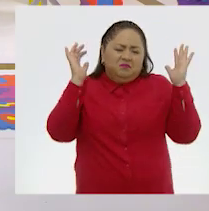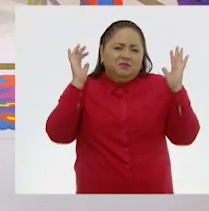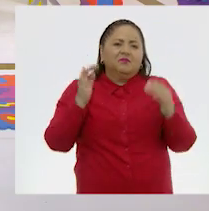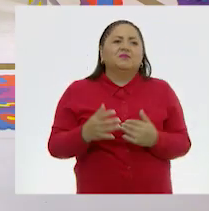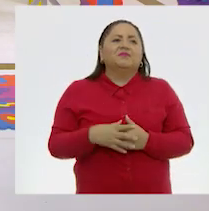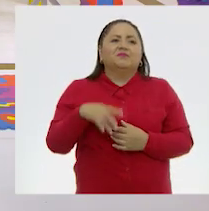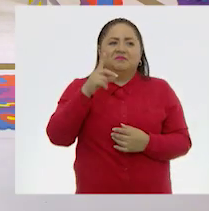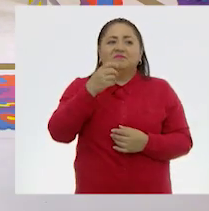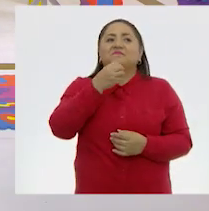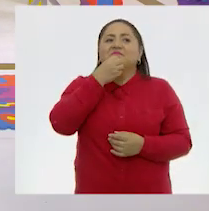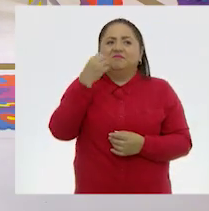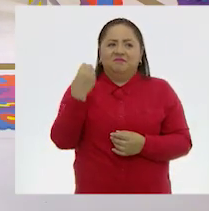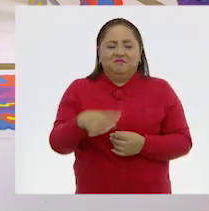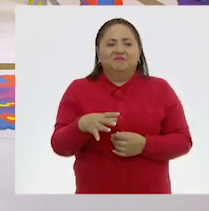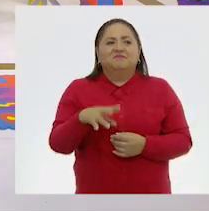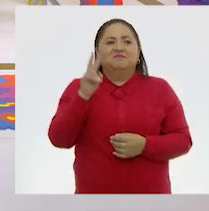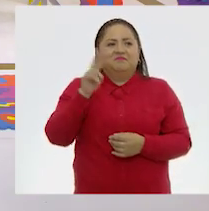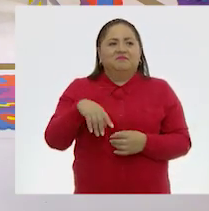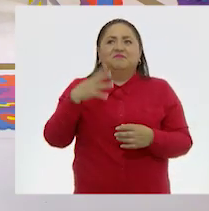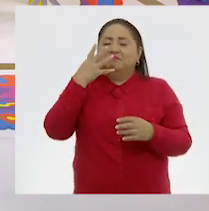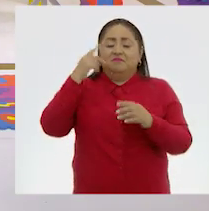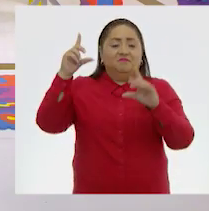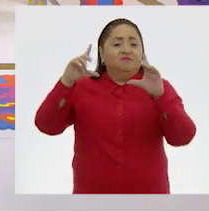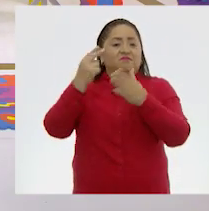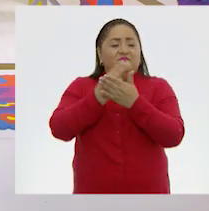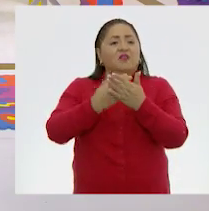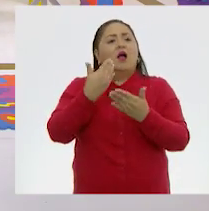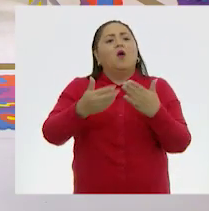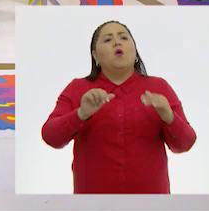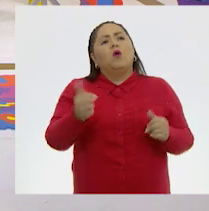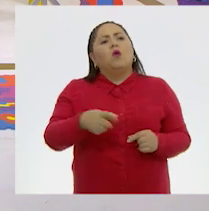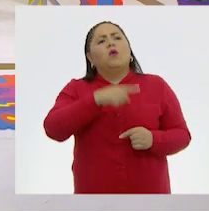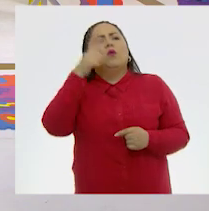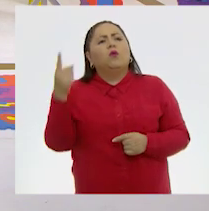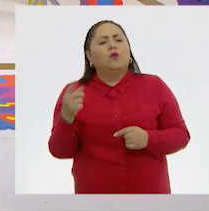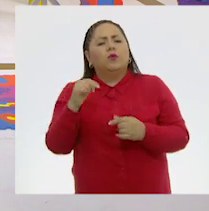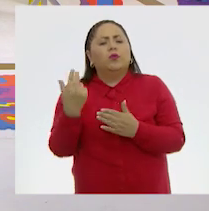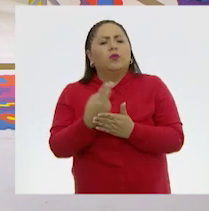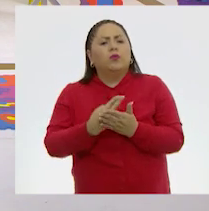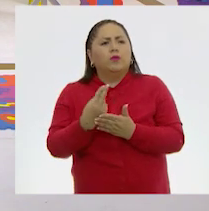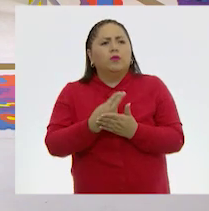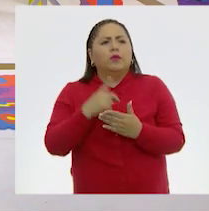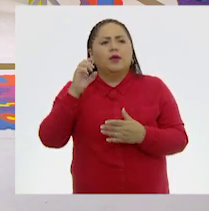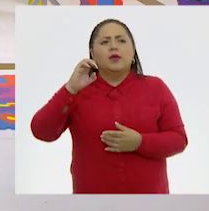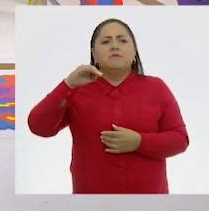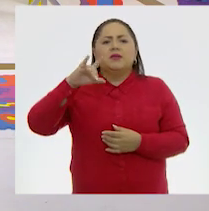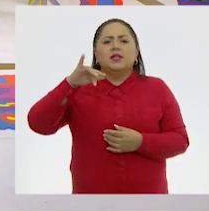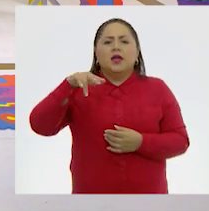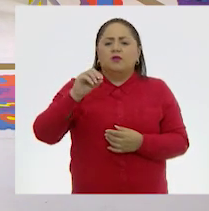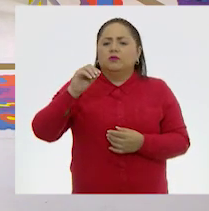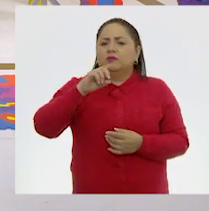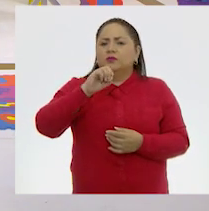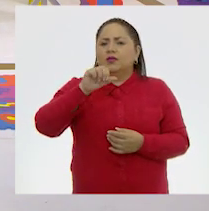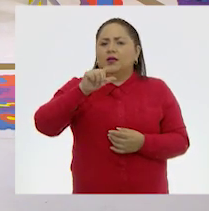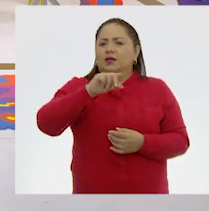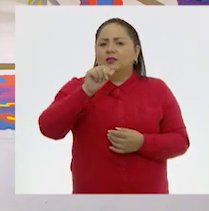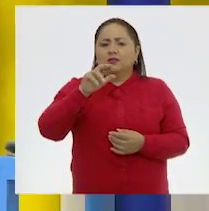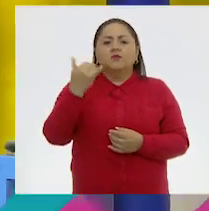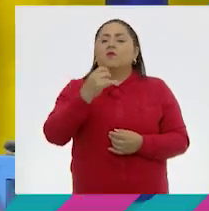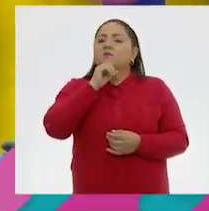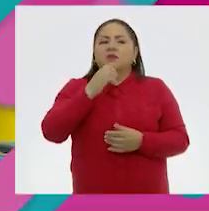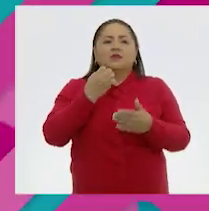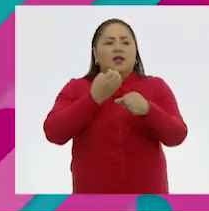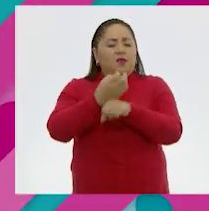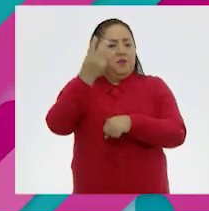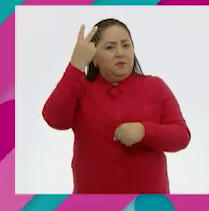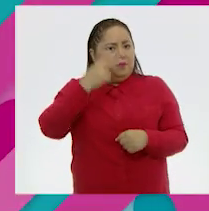¡Qué padre, Christopher! Bien padre tu retrato. Veamos ahora el dibujo de Emiliano Salazar, también del Estado